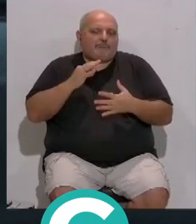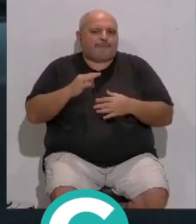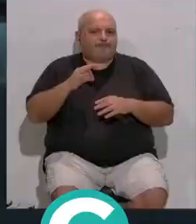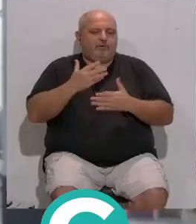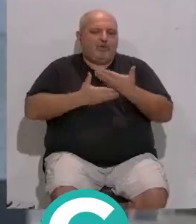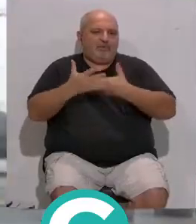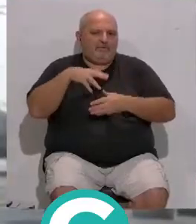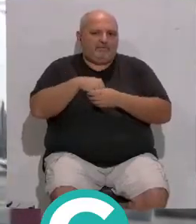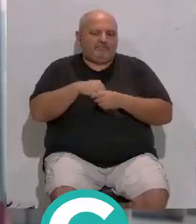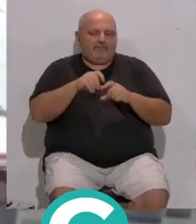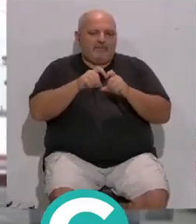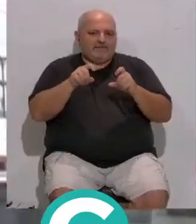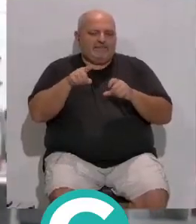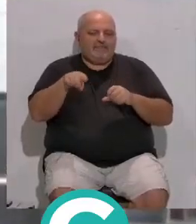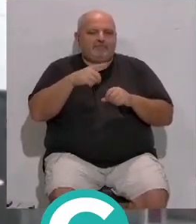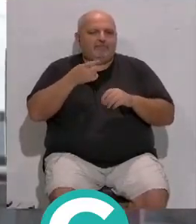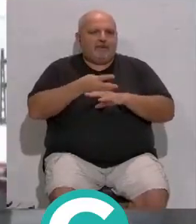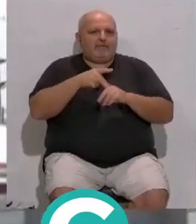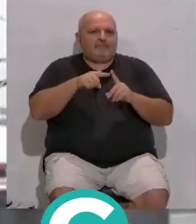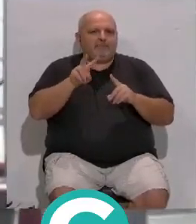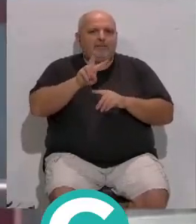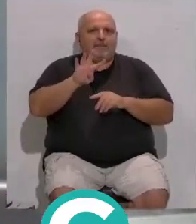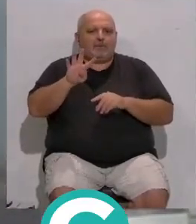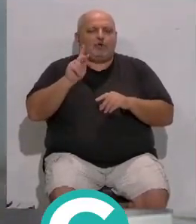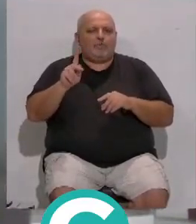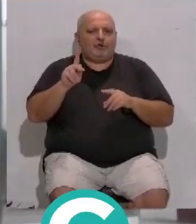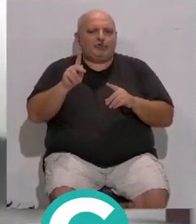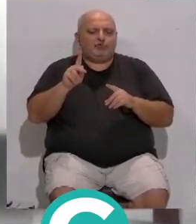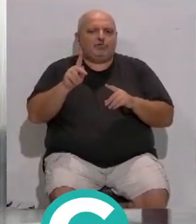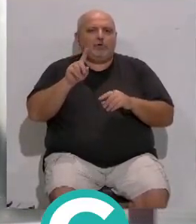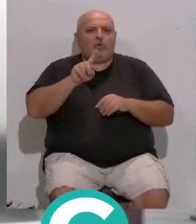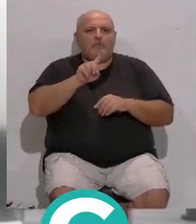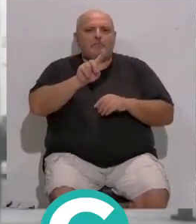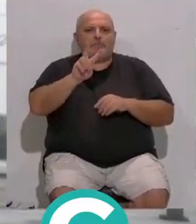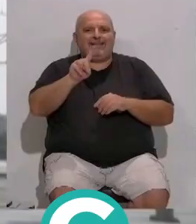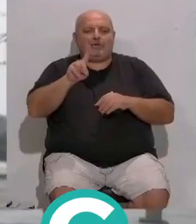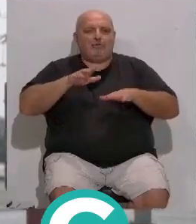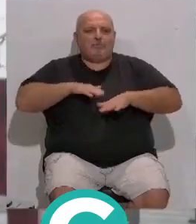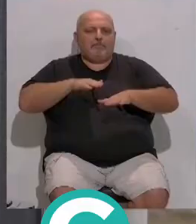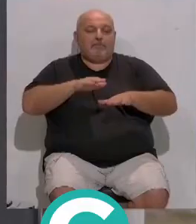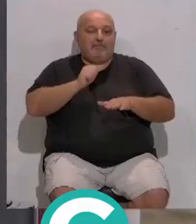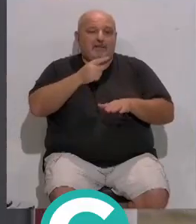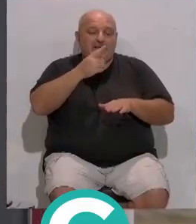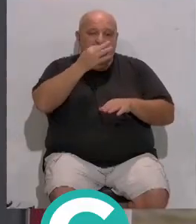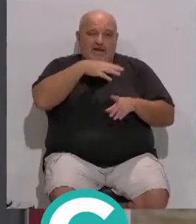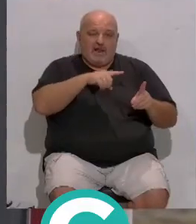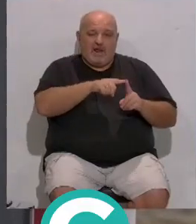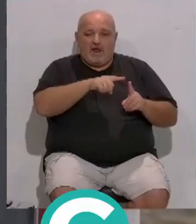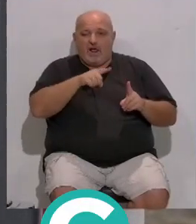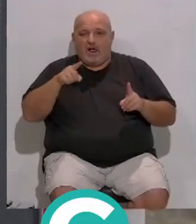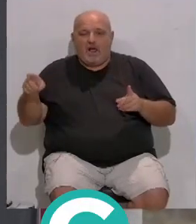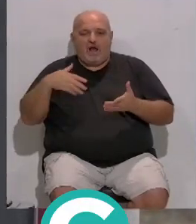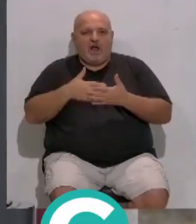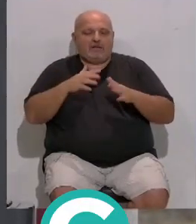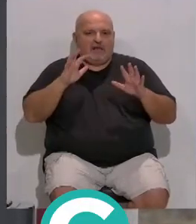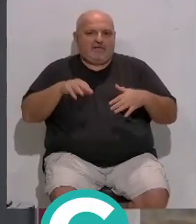colaborar. El Trambahía recorre un trazado de 24 kilómetros... ...con 21 paradas desde Pelagatos... ...hasta Plaza de Sevilla, la capital